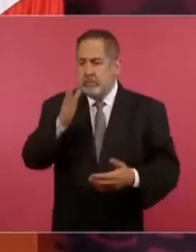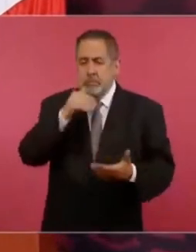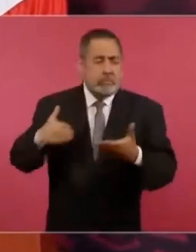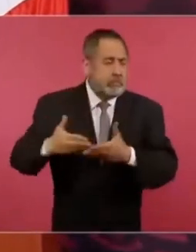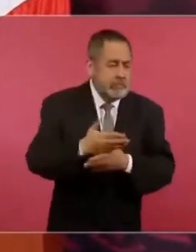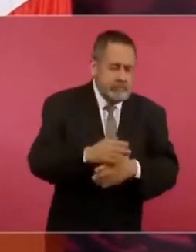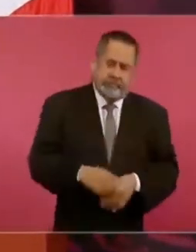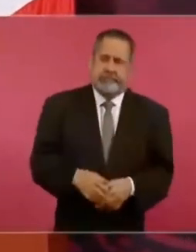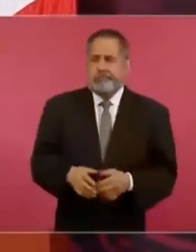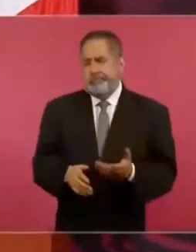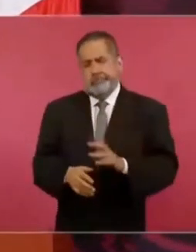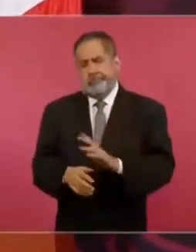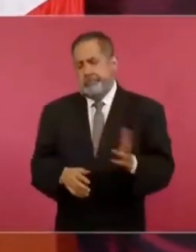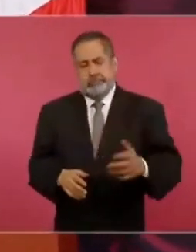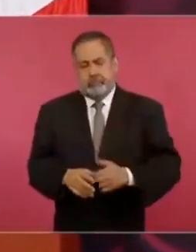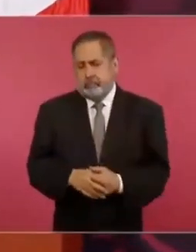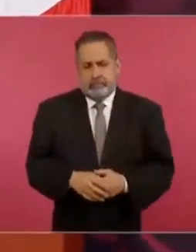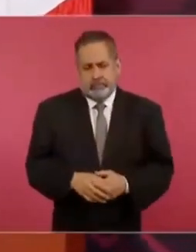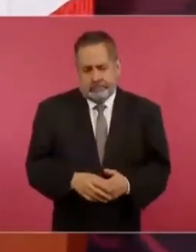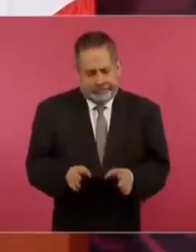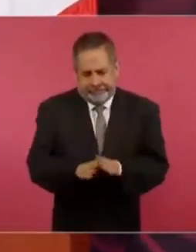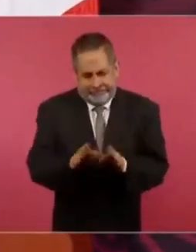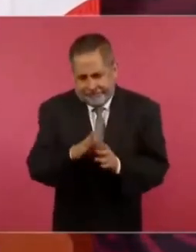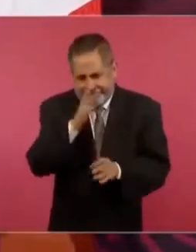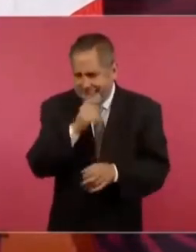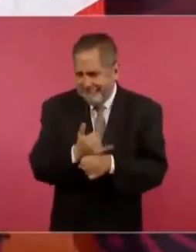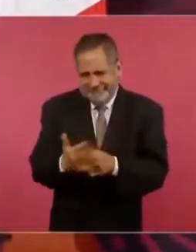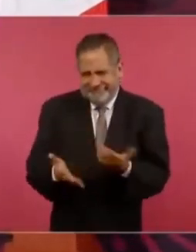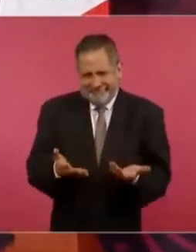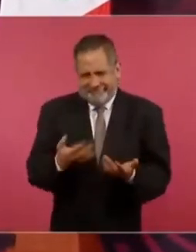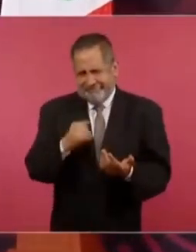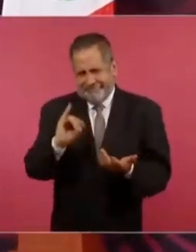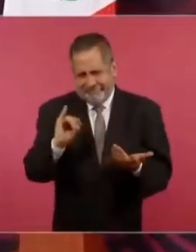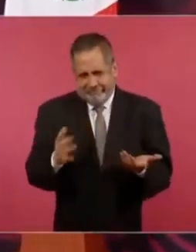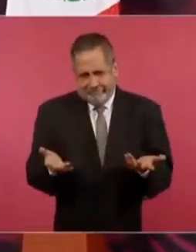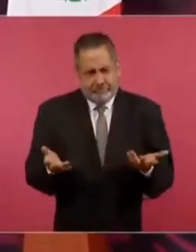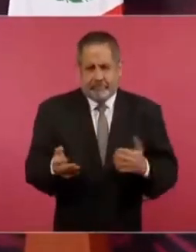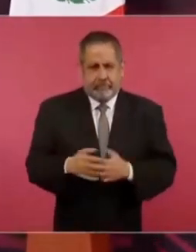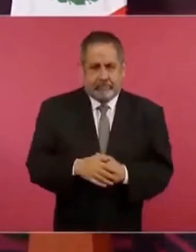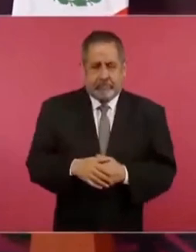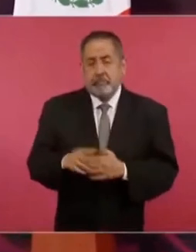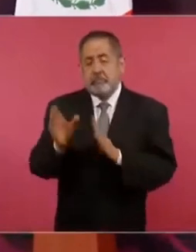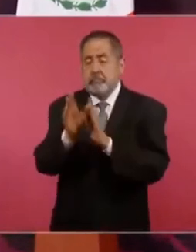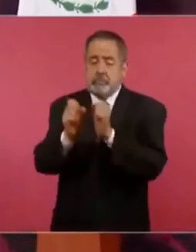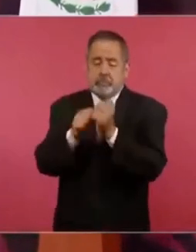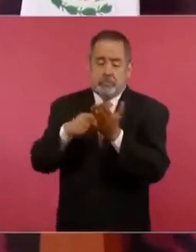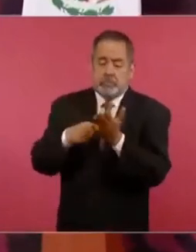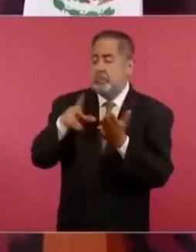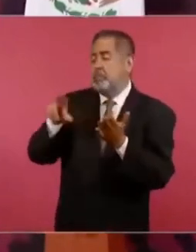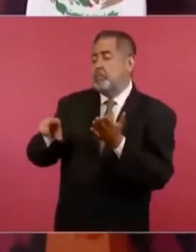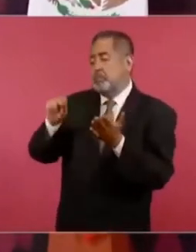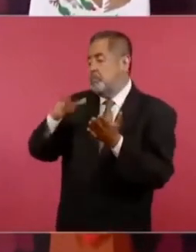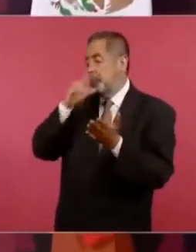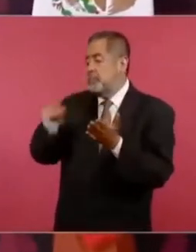intervenir los elementos del Ejército, porque constitucionalmente